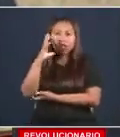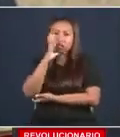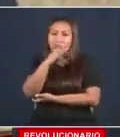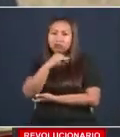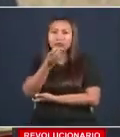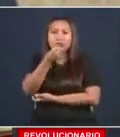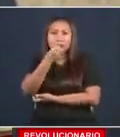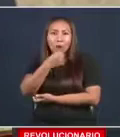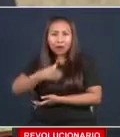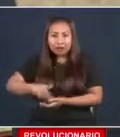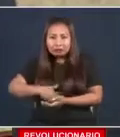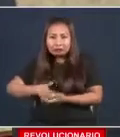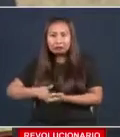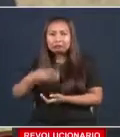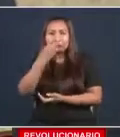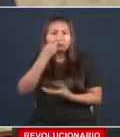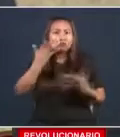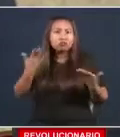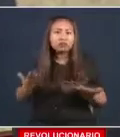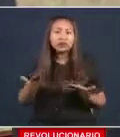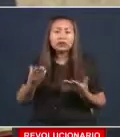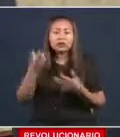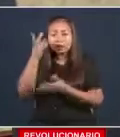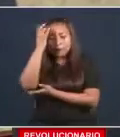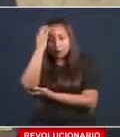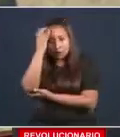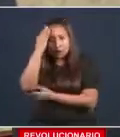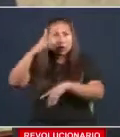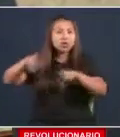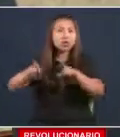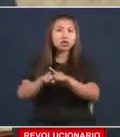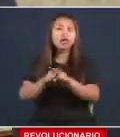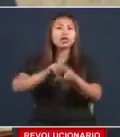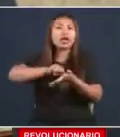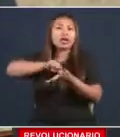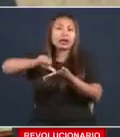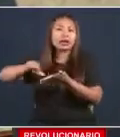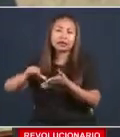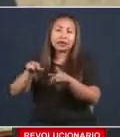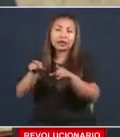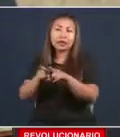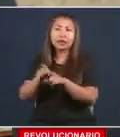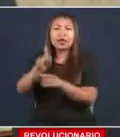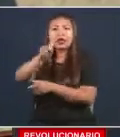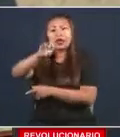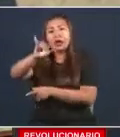Yo lo comprendo. La desesperación de la gente de Arraiján, donde caerá.